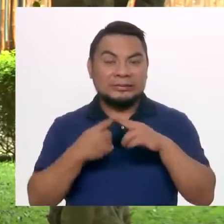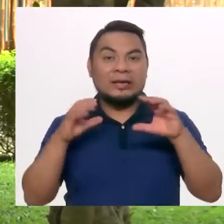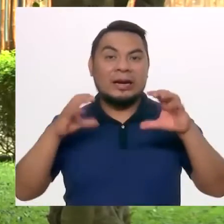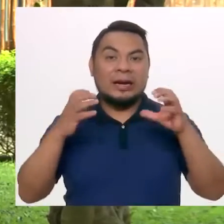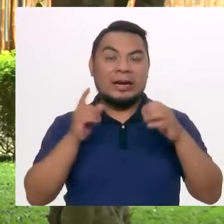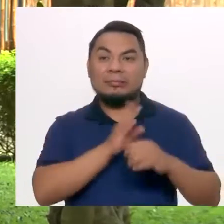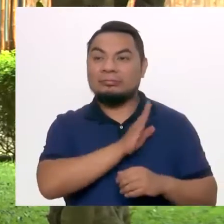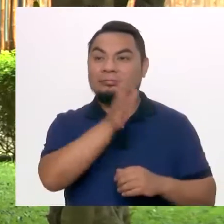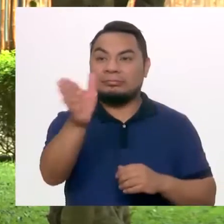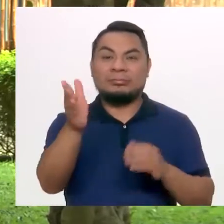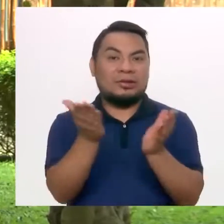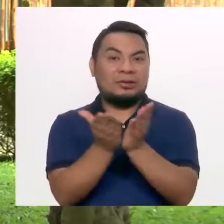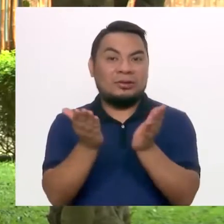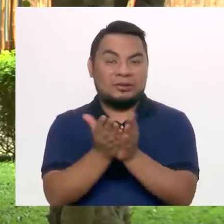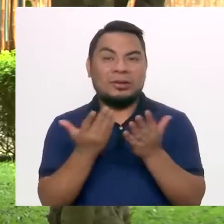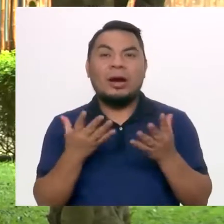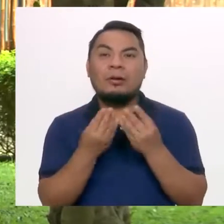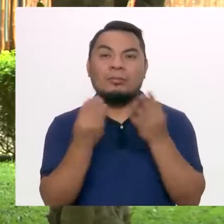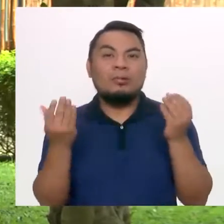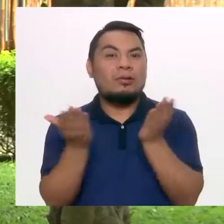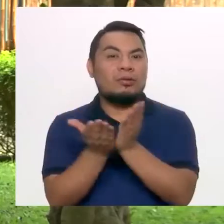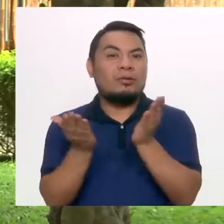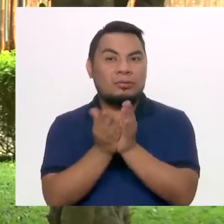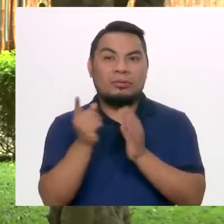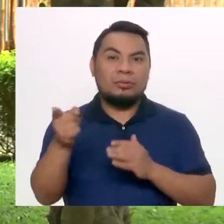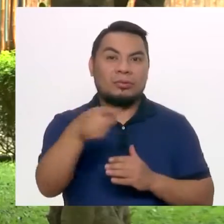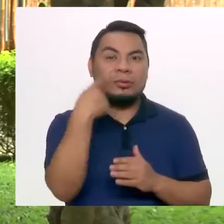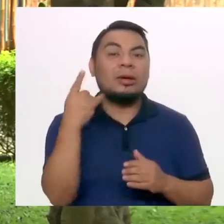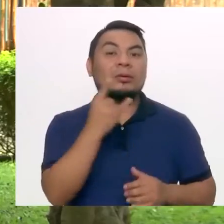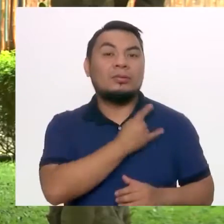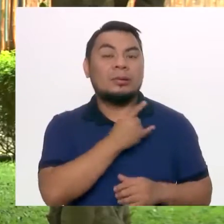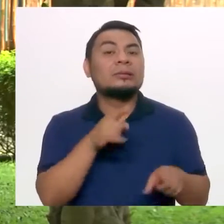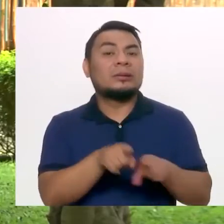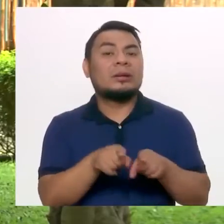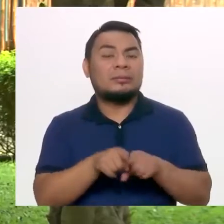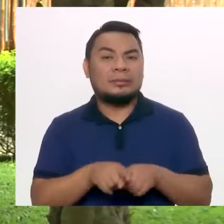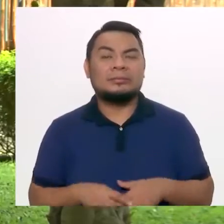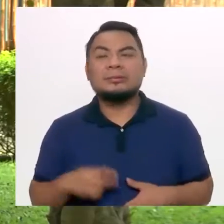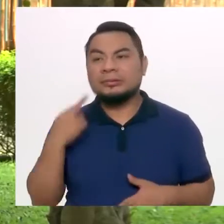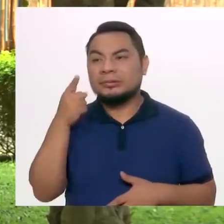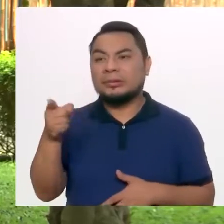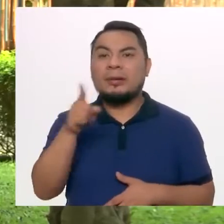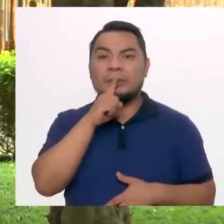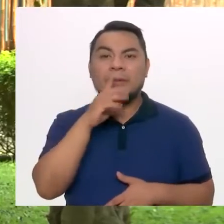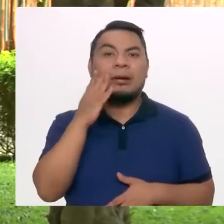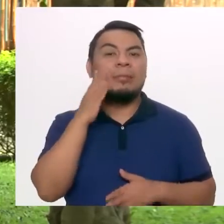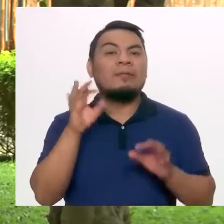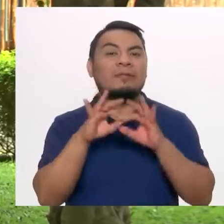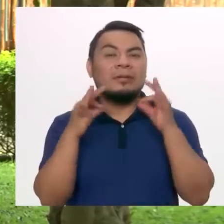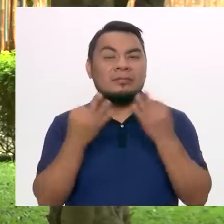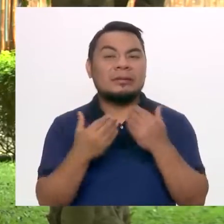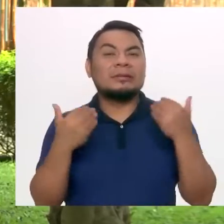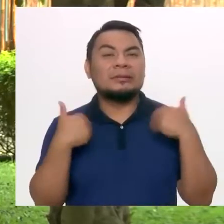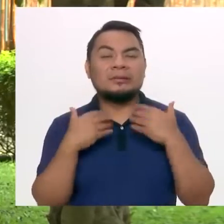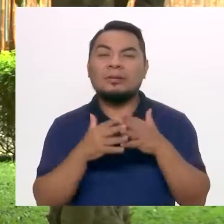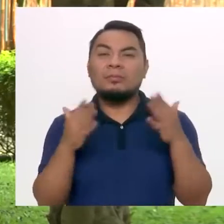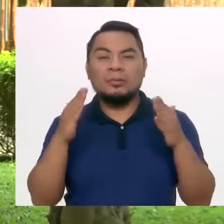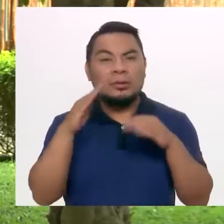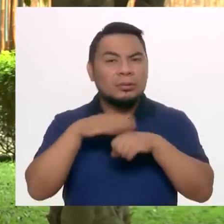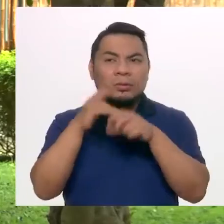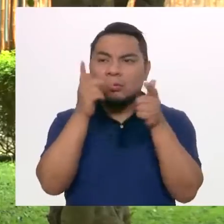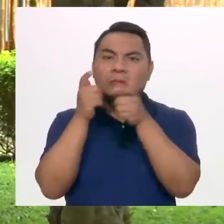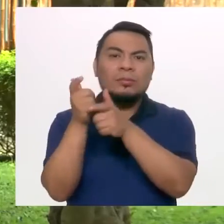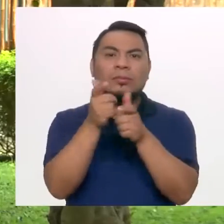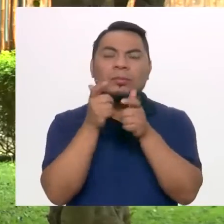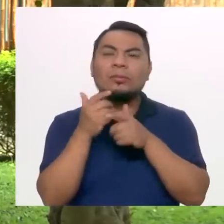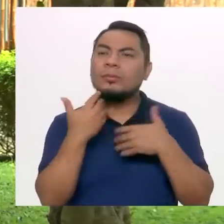dio inicio a las clases presenciales en la mayoría de colegios y también universidades. Por ello, los padres de familia tienen que estar